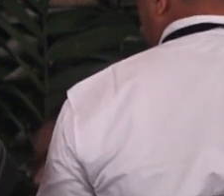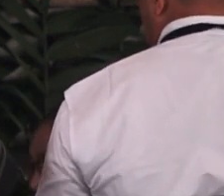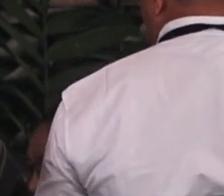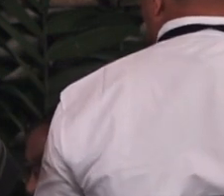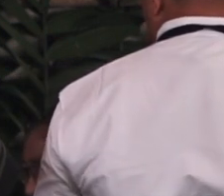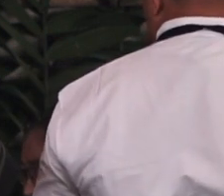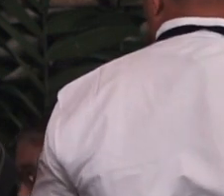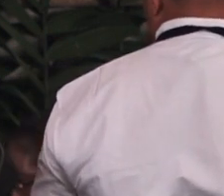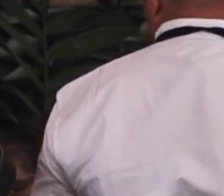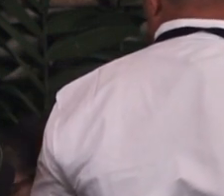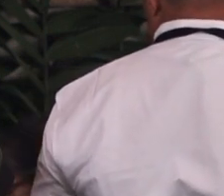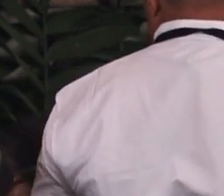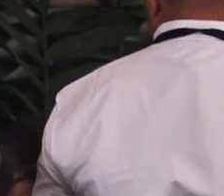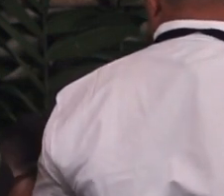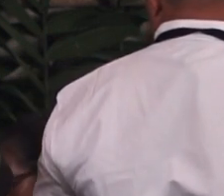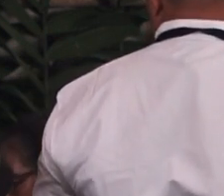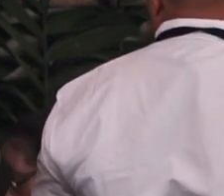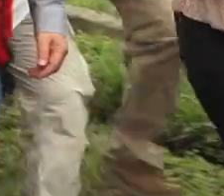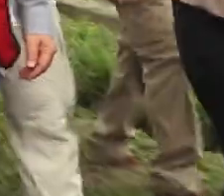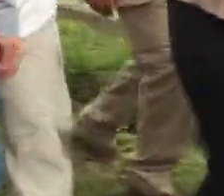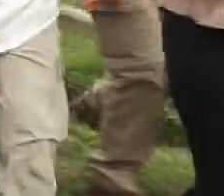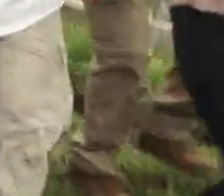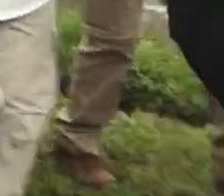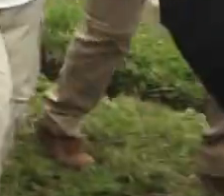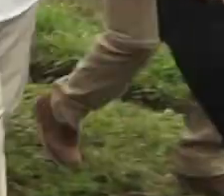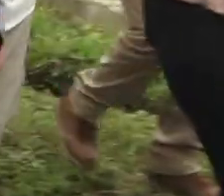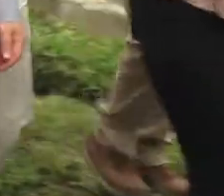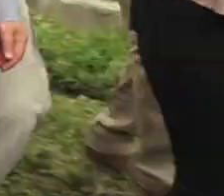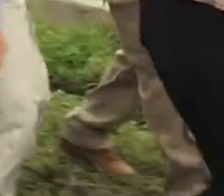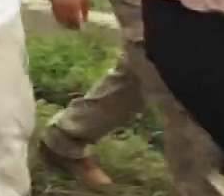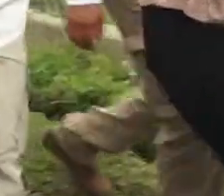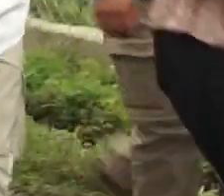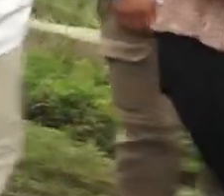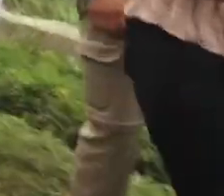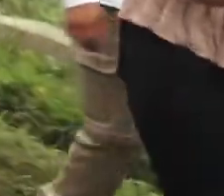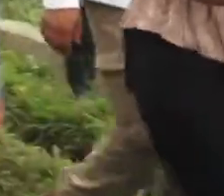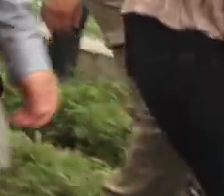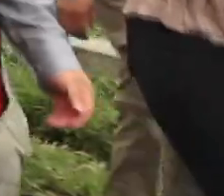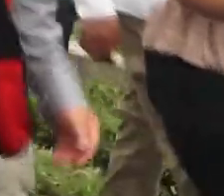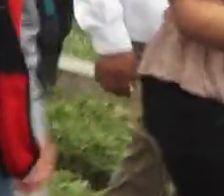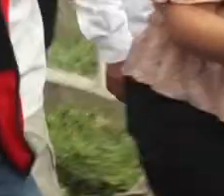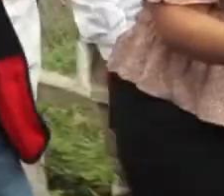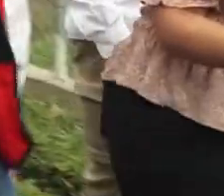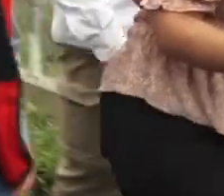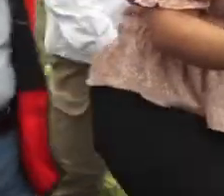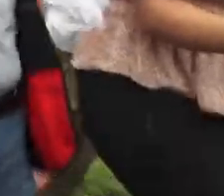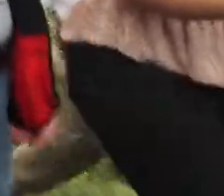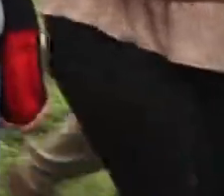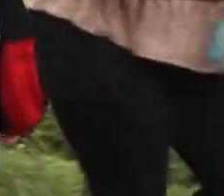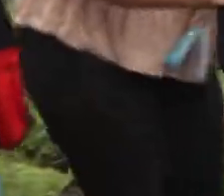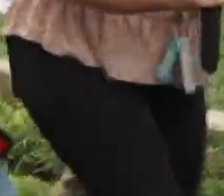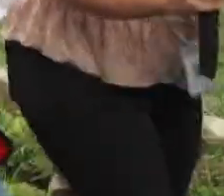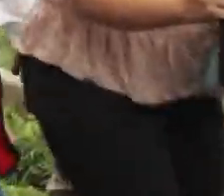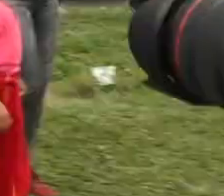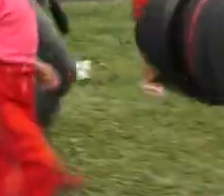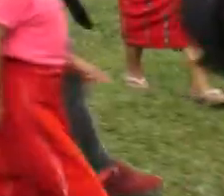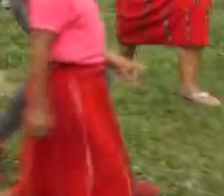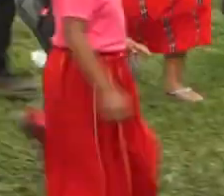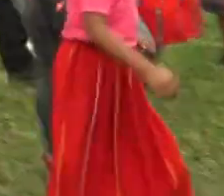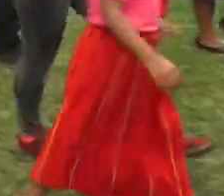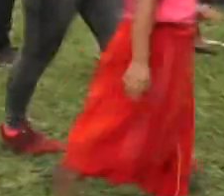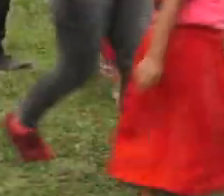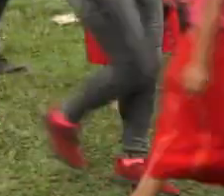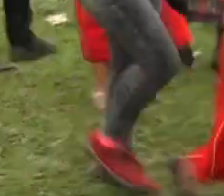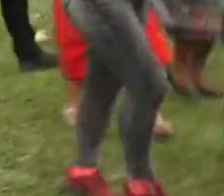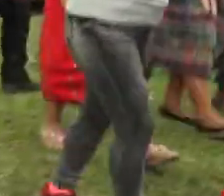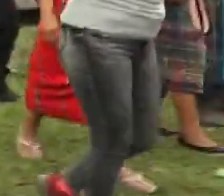recibido en el Palacio de la Cultura. Nunca antes nos habíamos reunido con algún